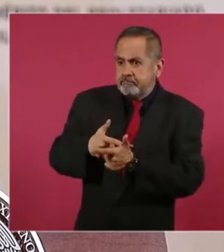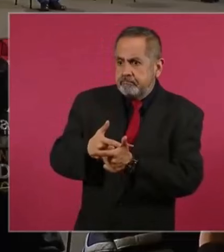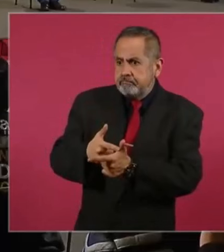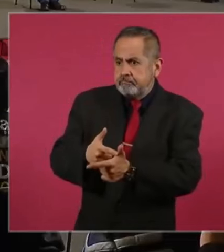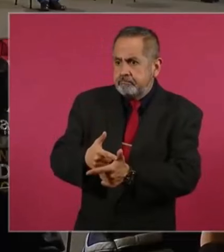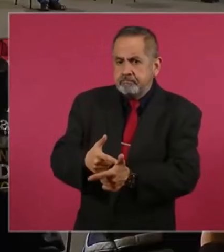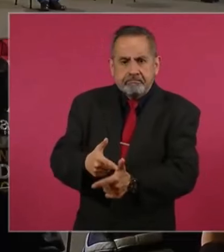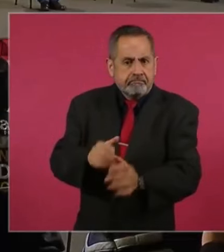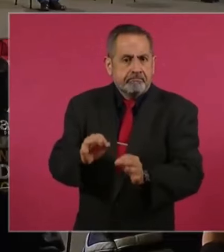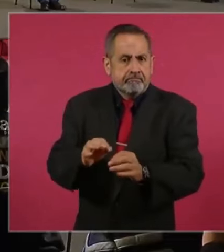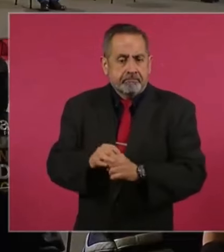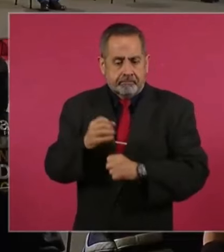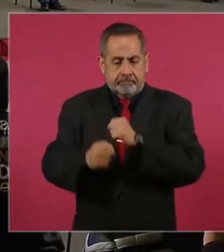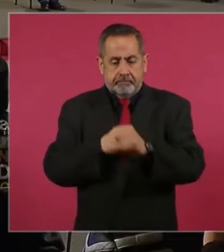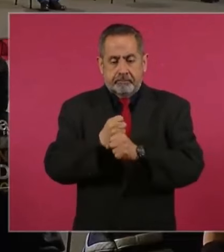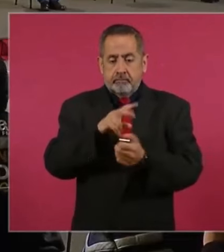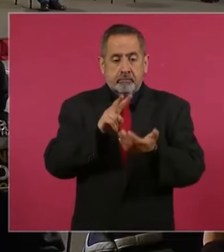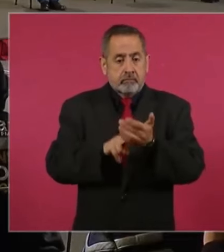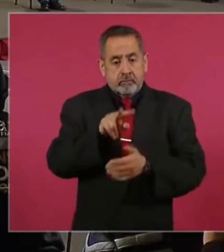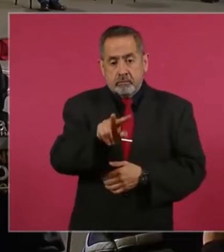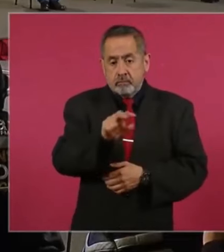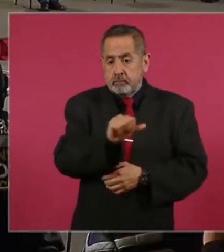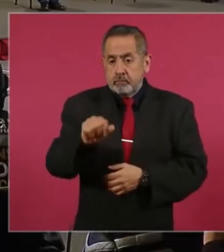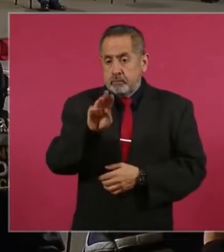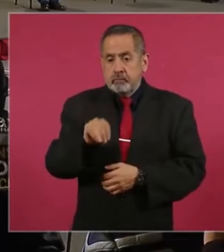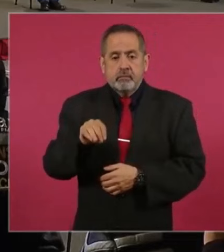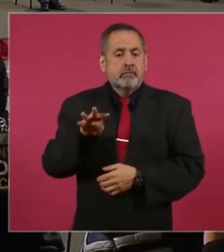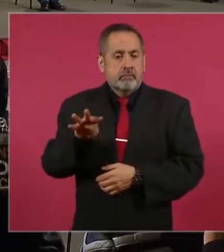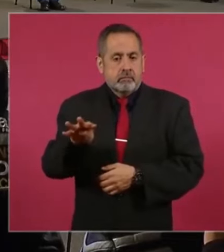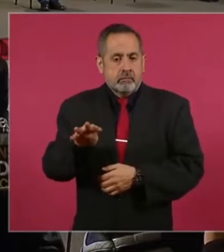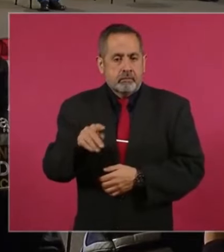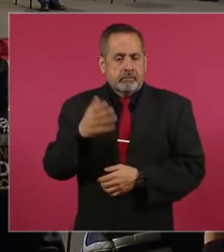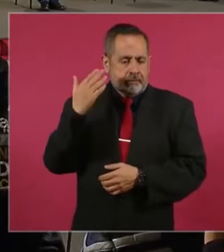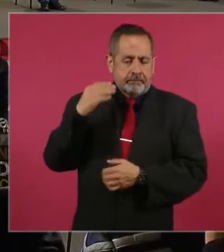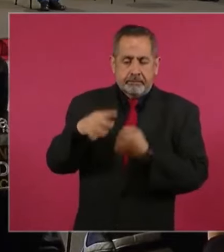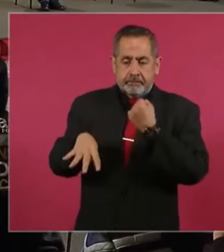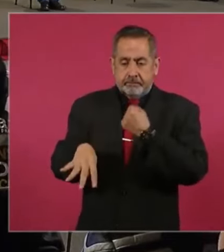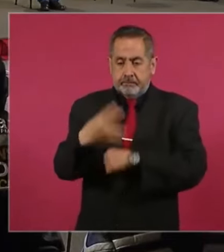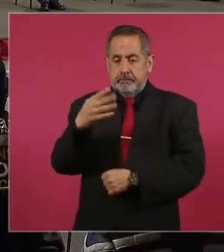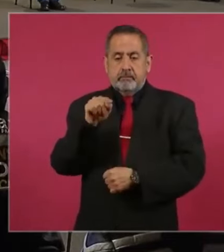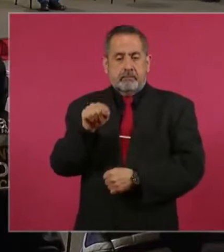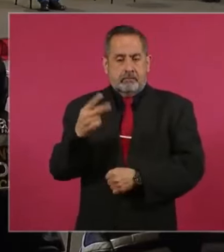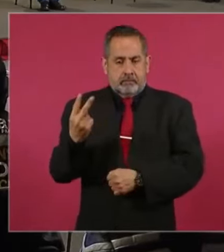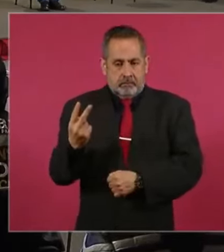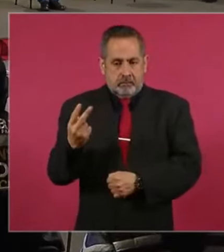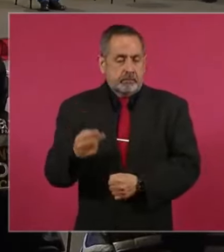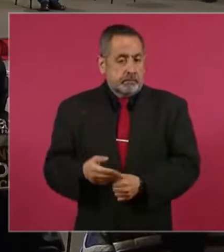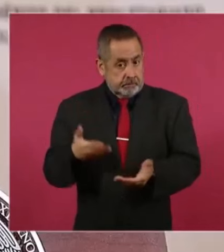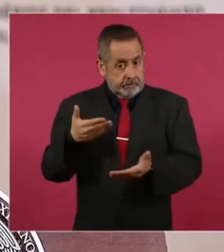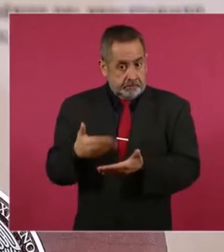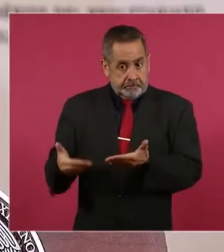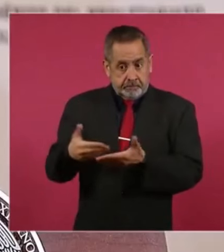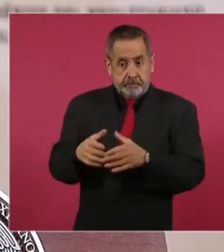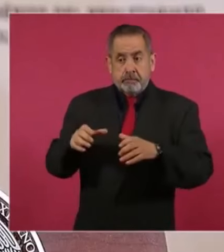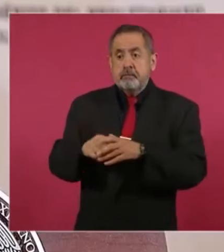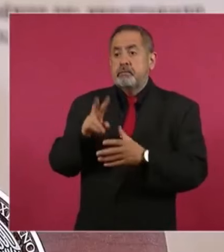-2019 era de 14.2. En el ciclo escolar 2022